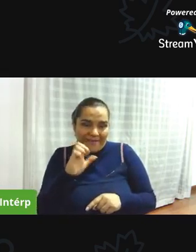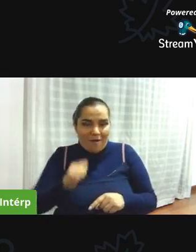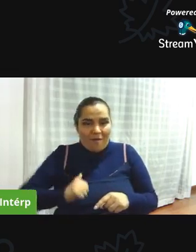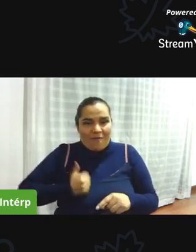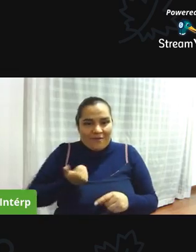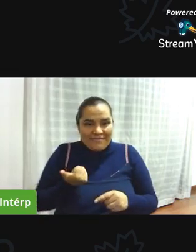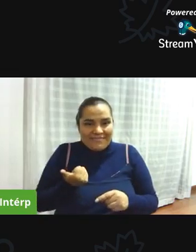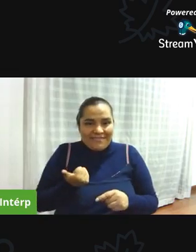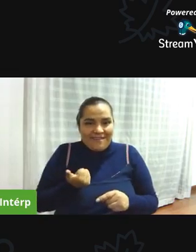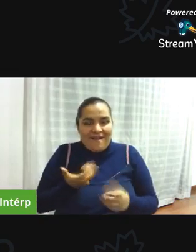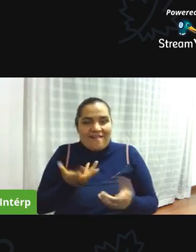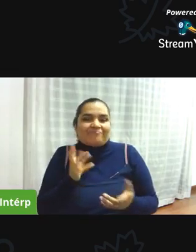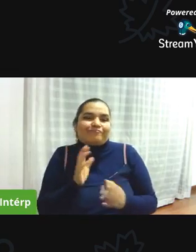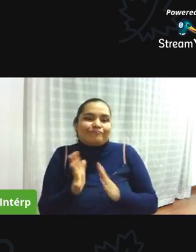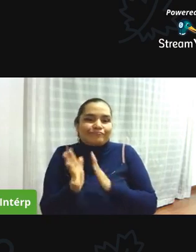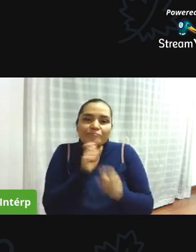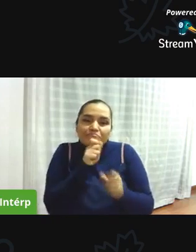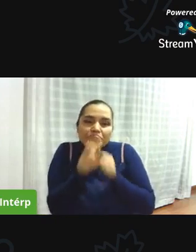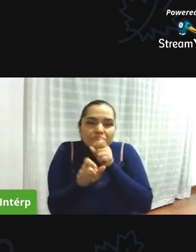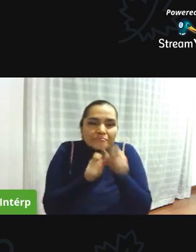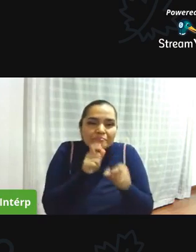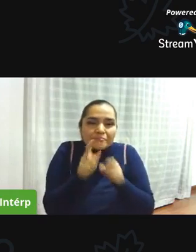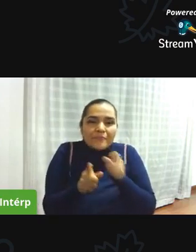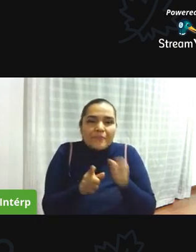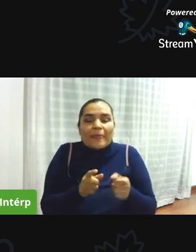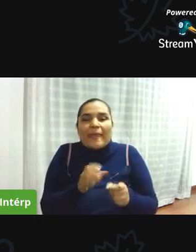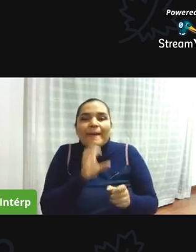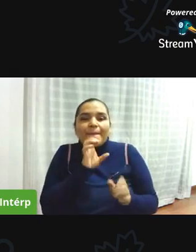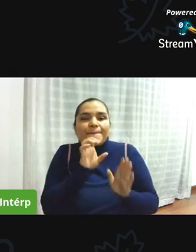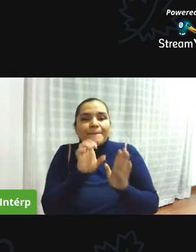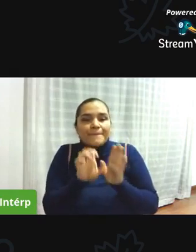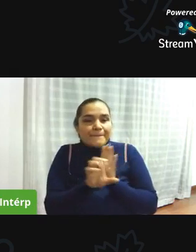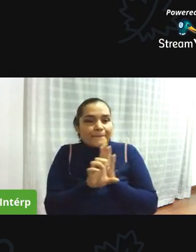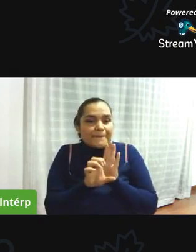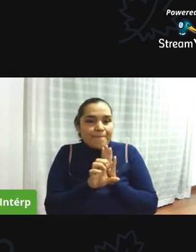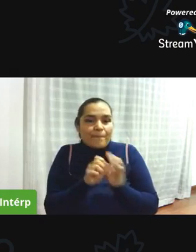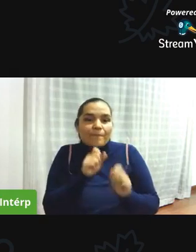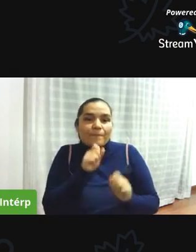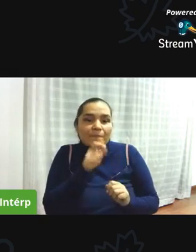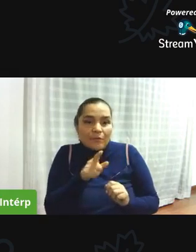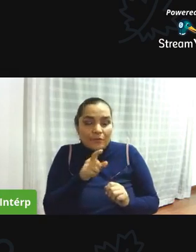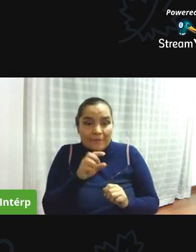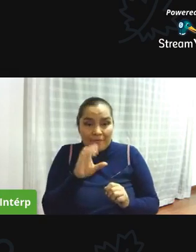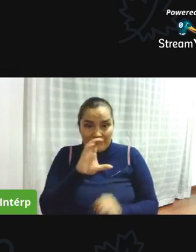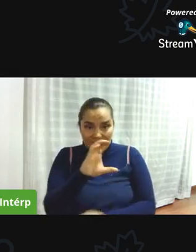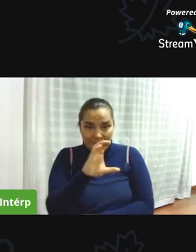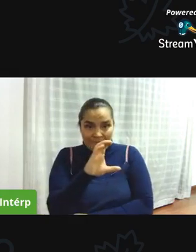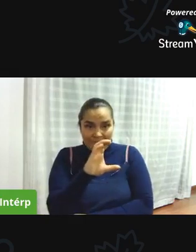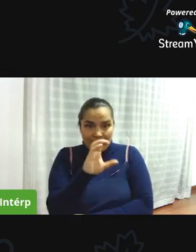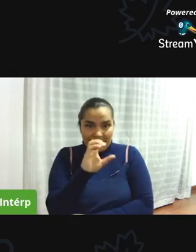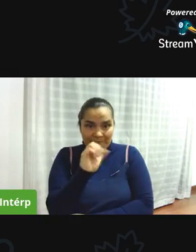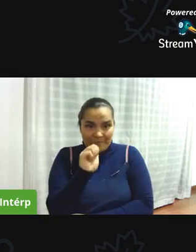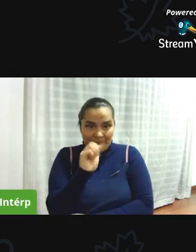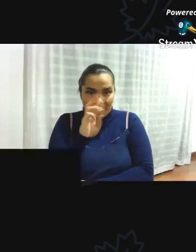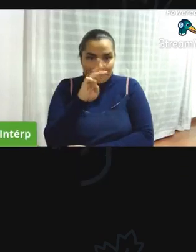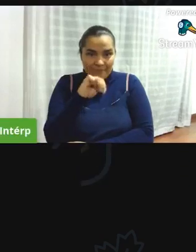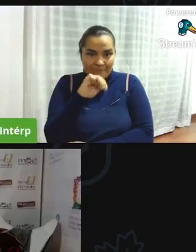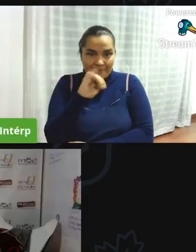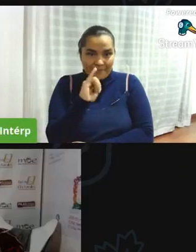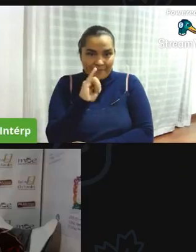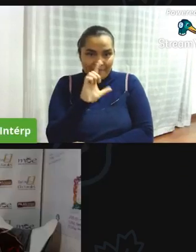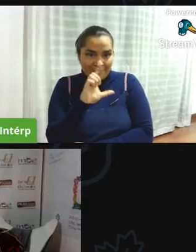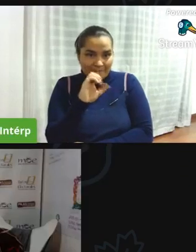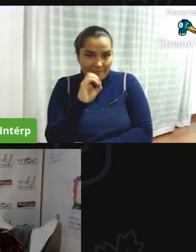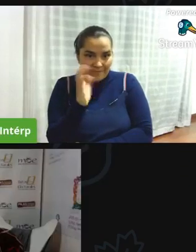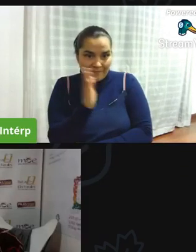alejando y camilo nos pregunta por ejemplo camilo medina nos dice que cómo pueden participar